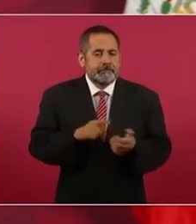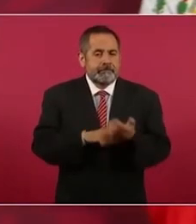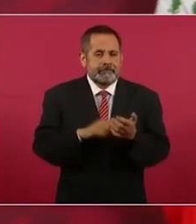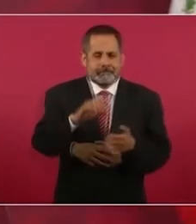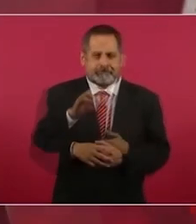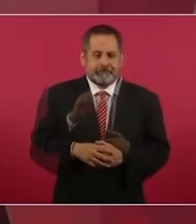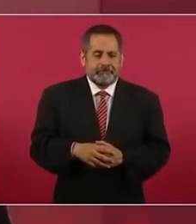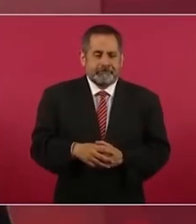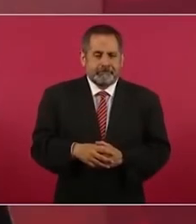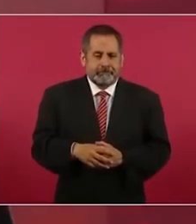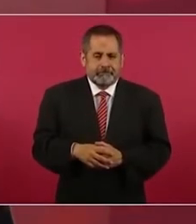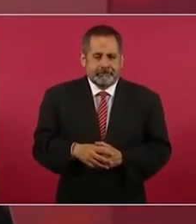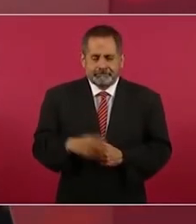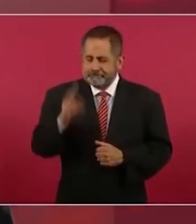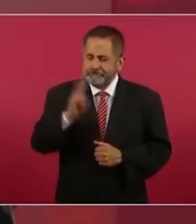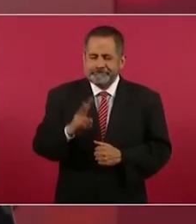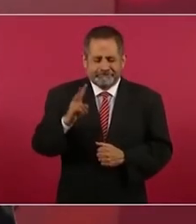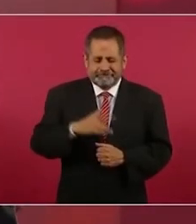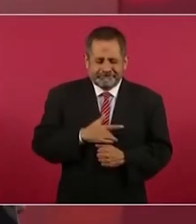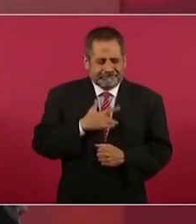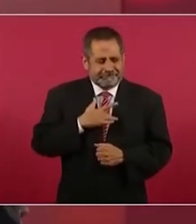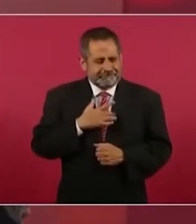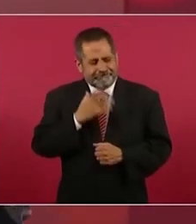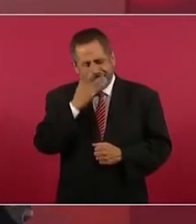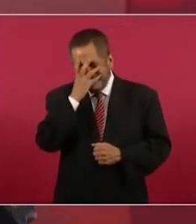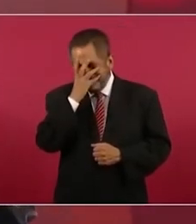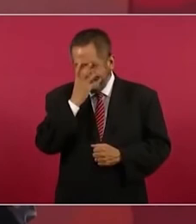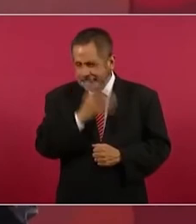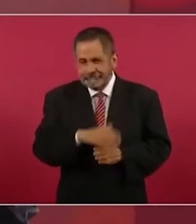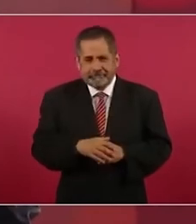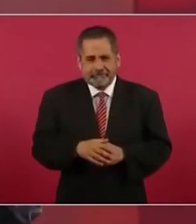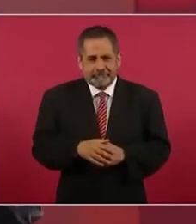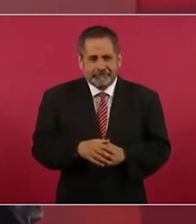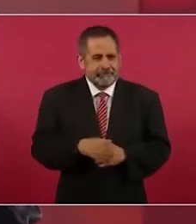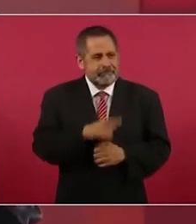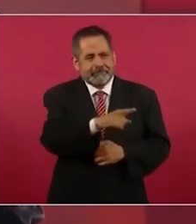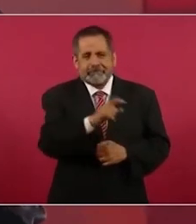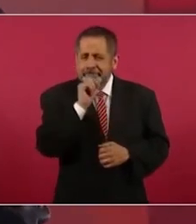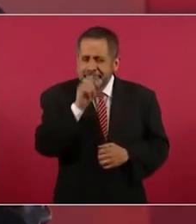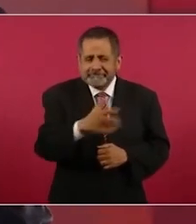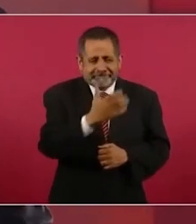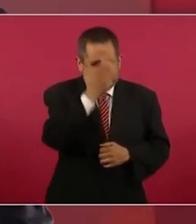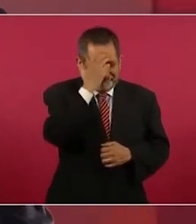Aristegui la verdad que también me conoce